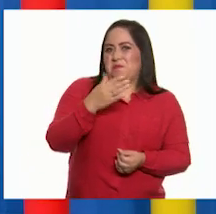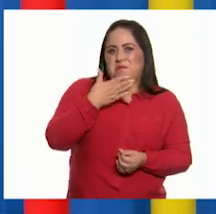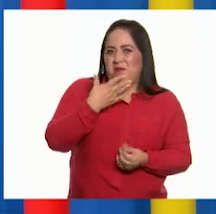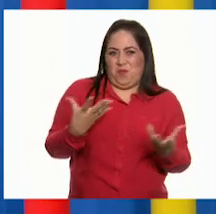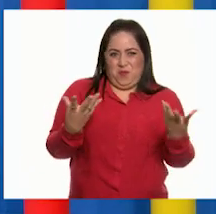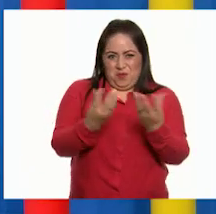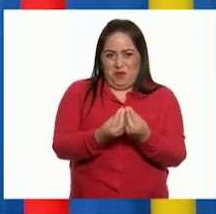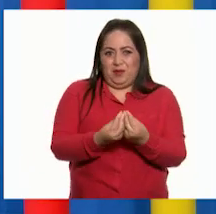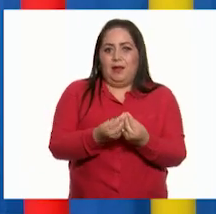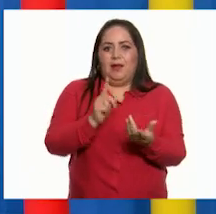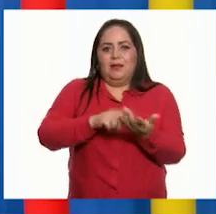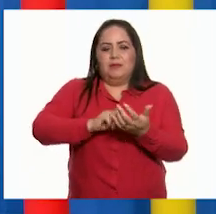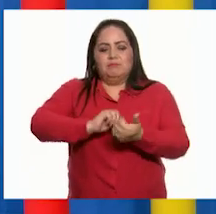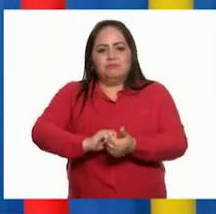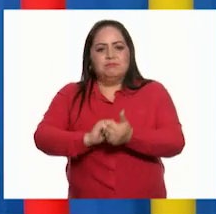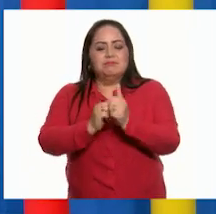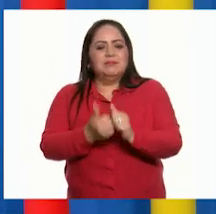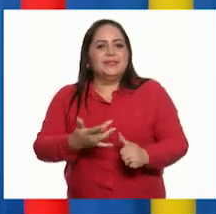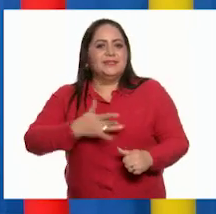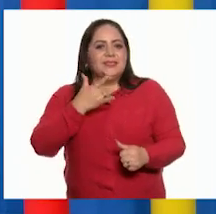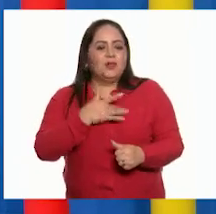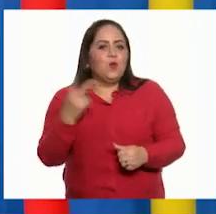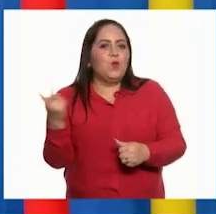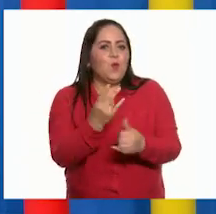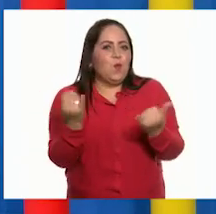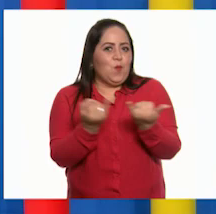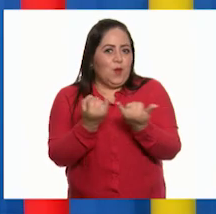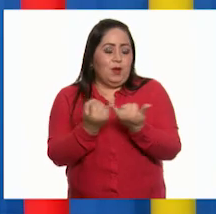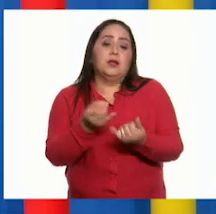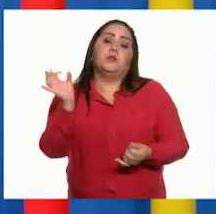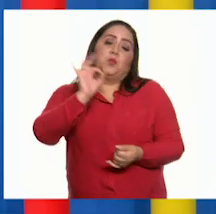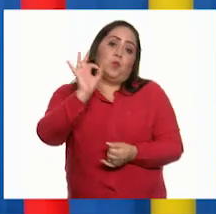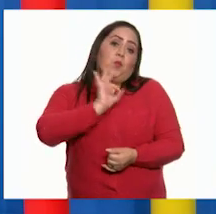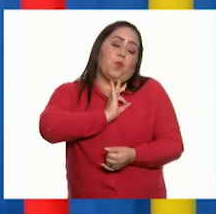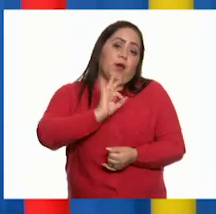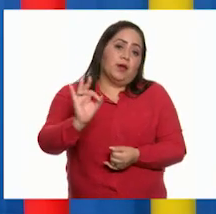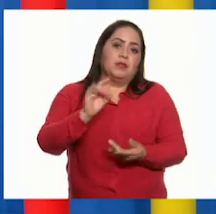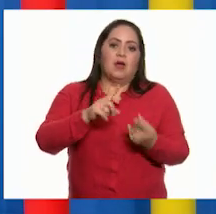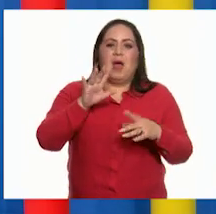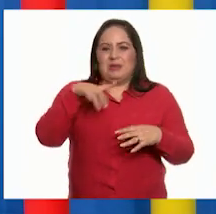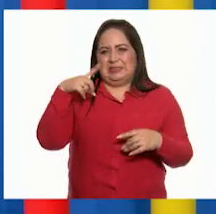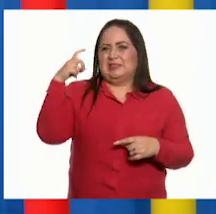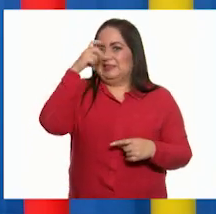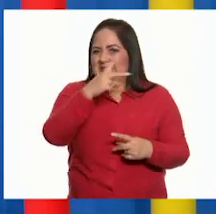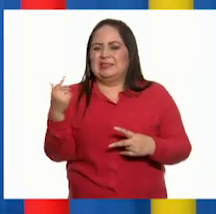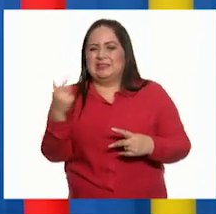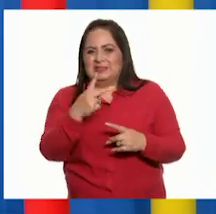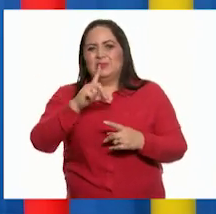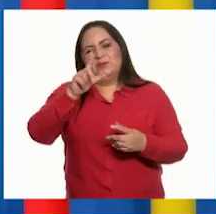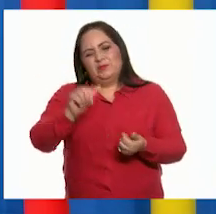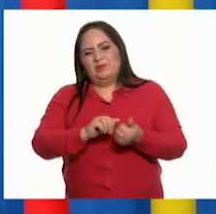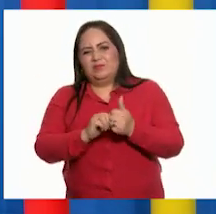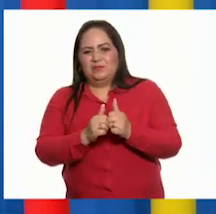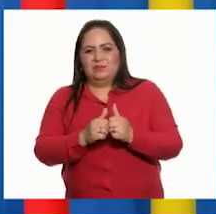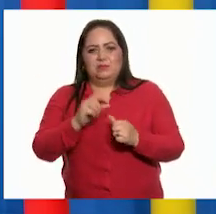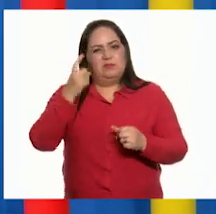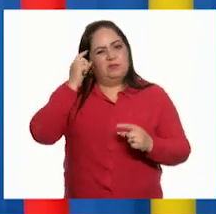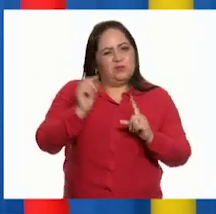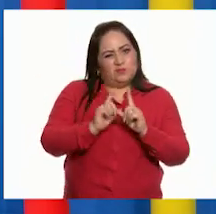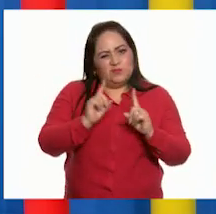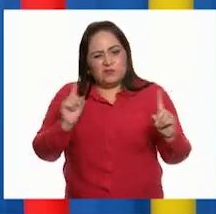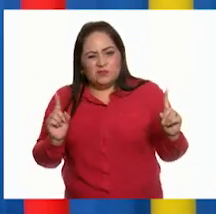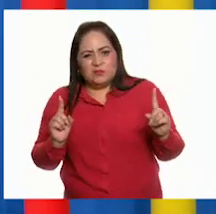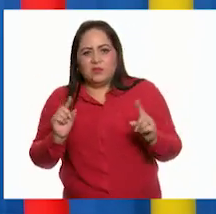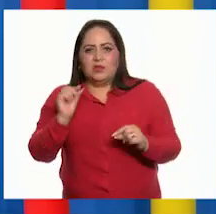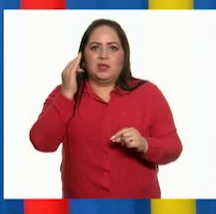vivido juntos Contribuyeron a generar sentimientos mutuos Muy probablemente tuvieron sus dificultades Que provocaron que se hayan distanciado